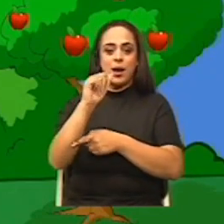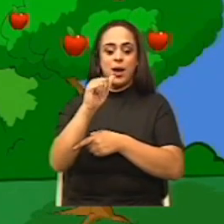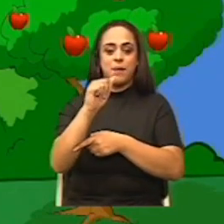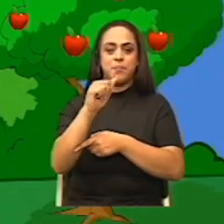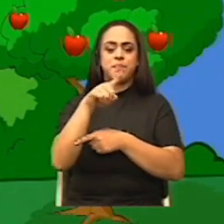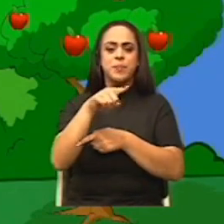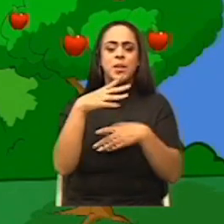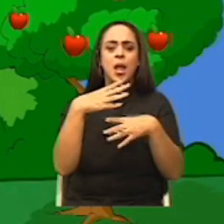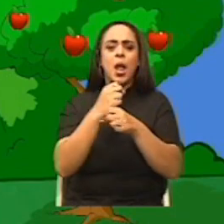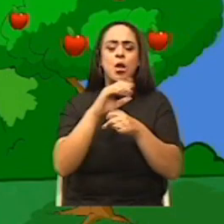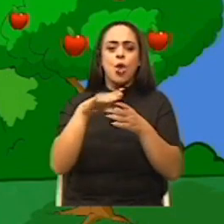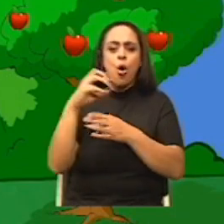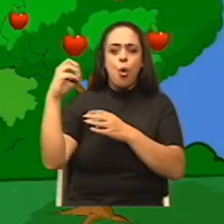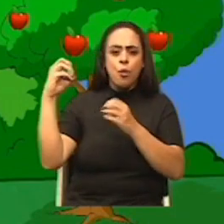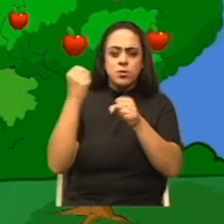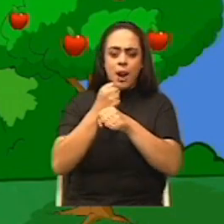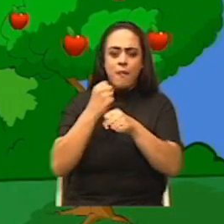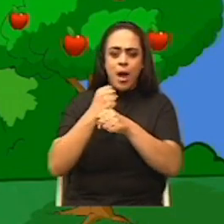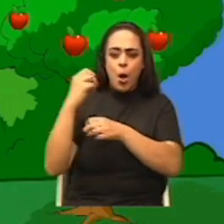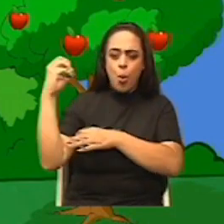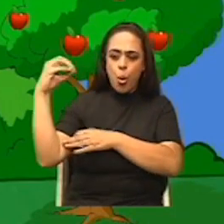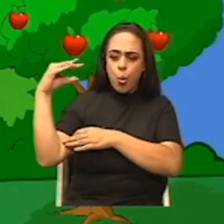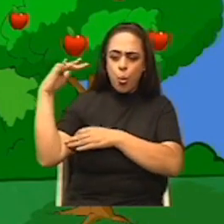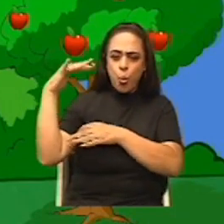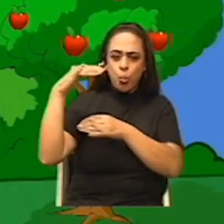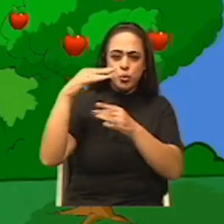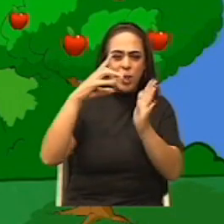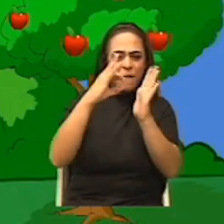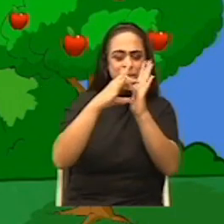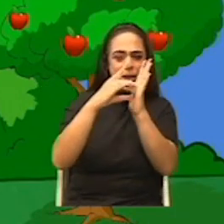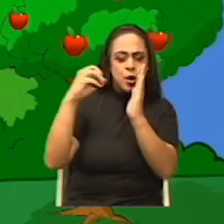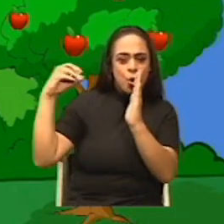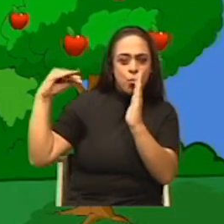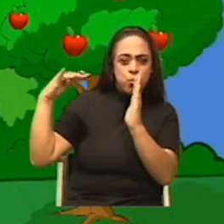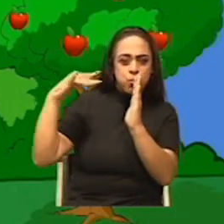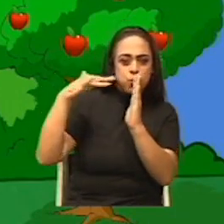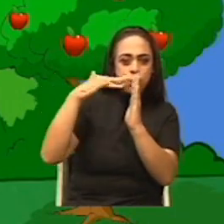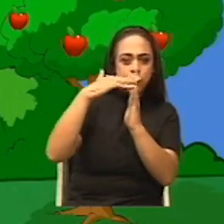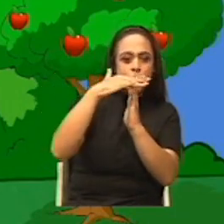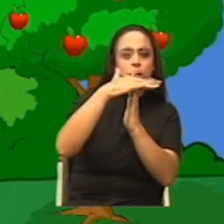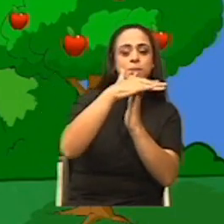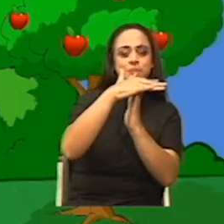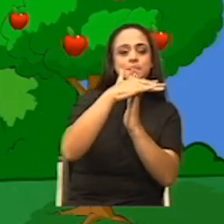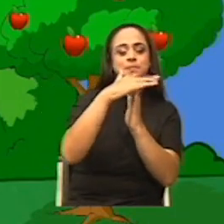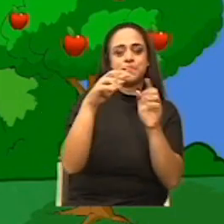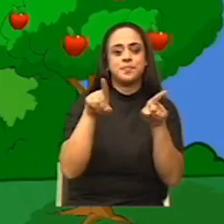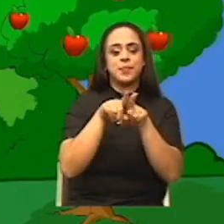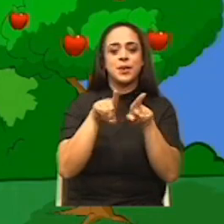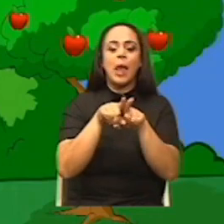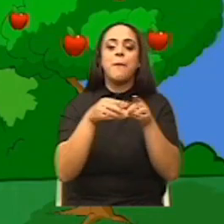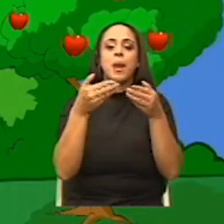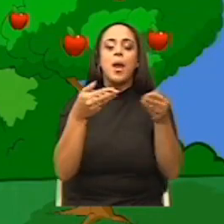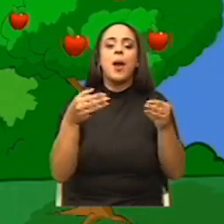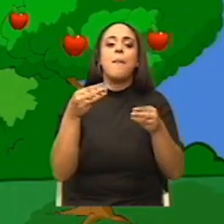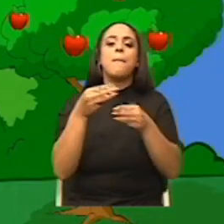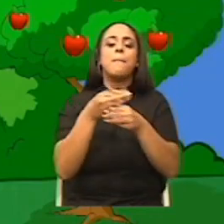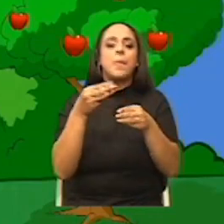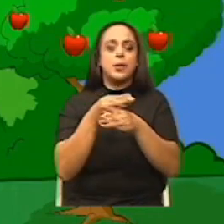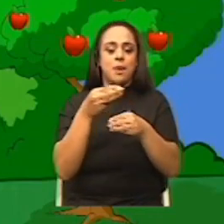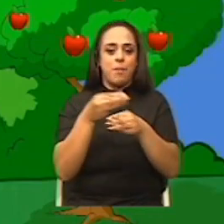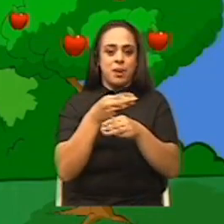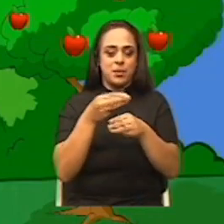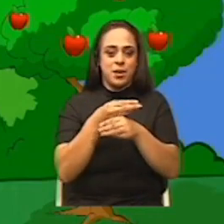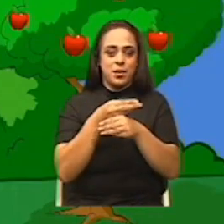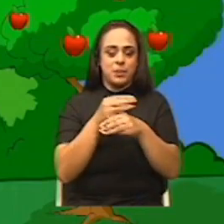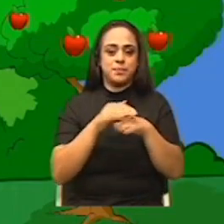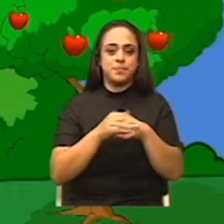descomposición de la luz a través de un prisma. También sentó las bases del cálculo matemático, así como planteó las